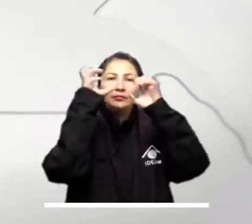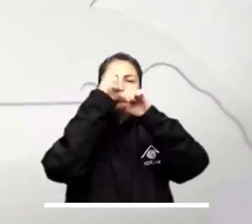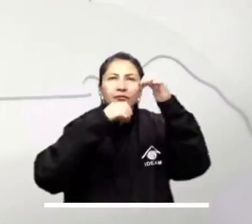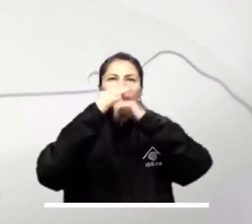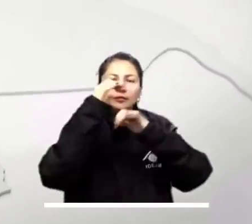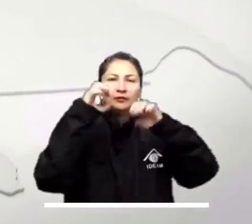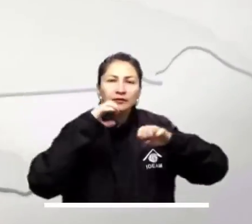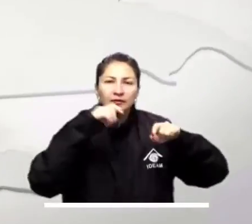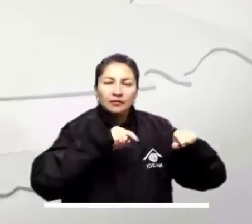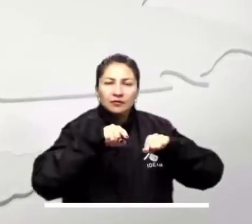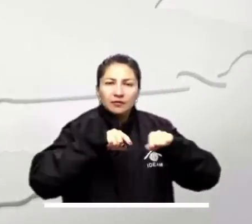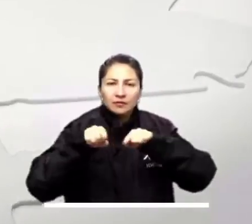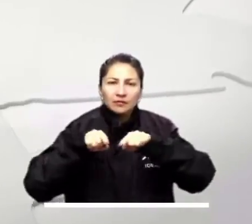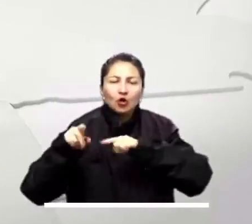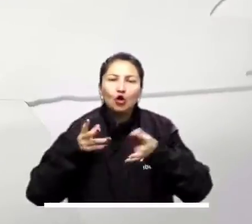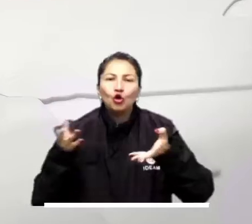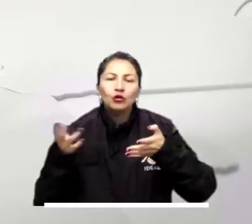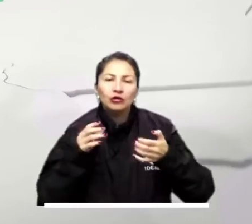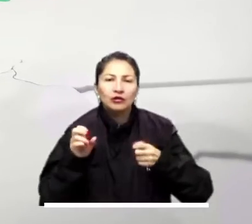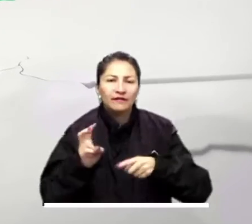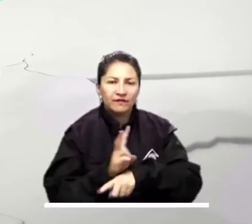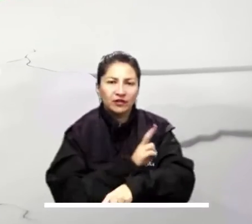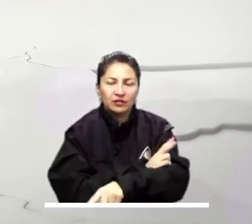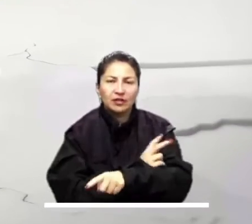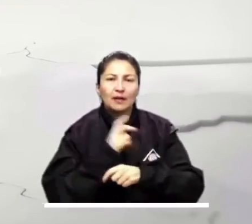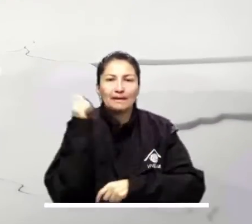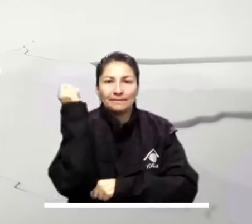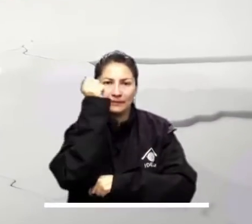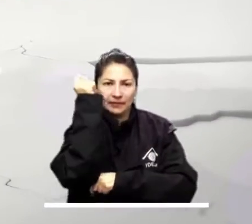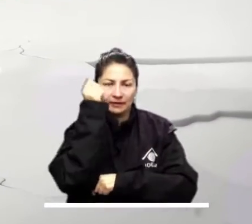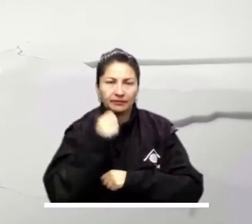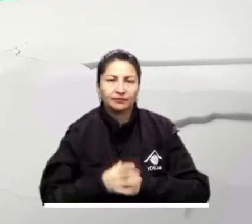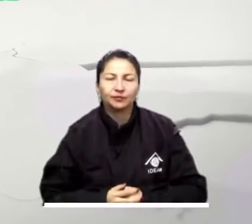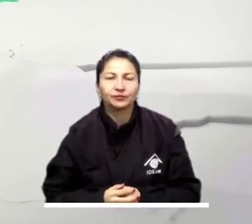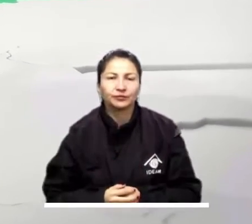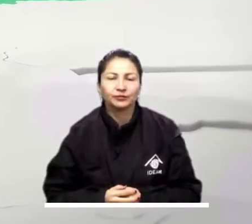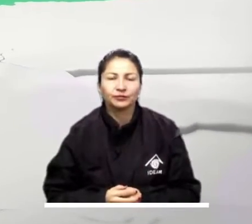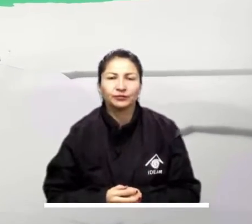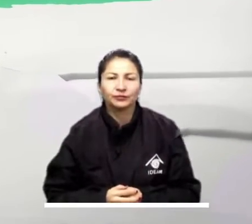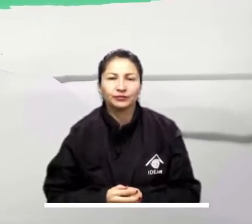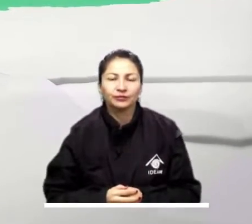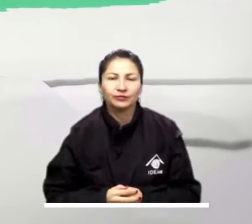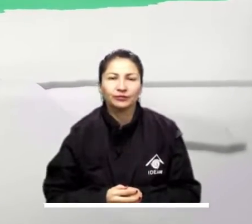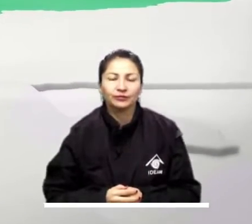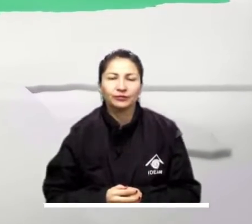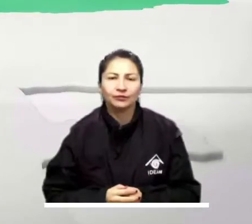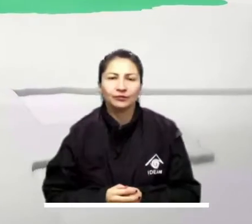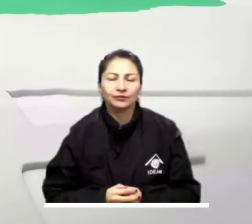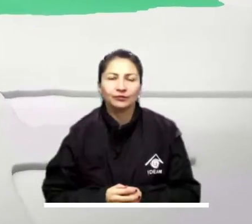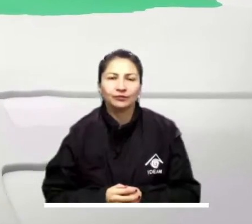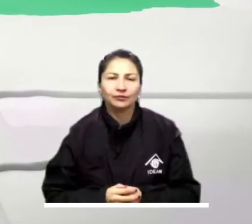La Orinoquía puede presentar cielo nublado con lluvias intensas sobre sectores de Bichada y sur del Meta.